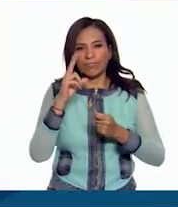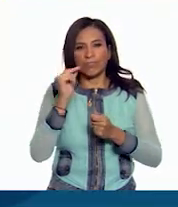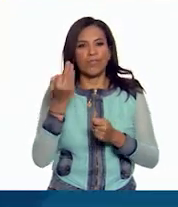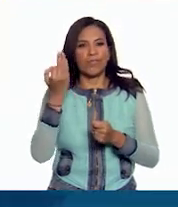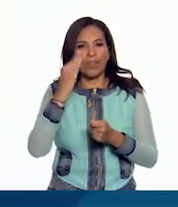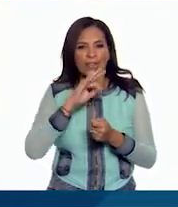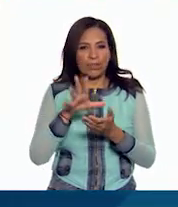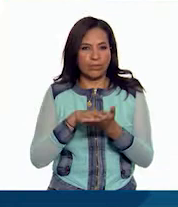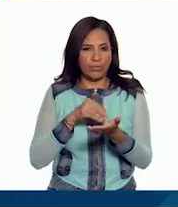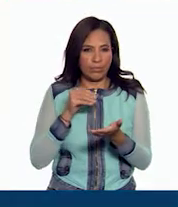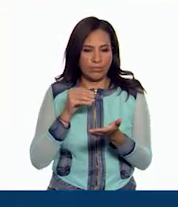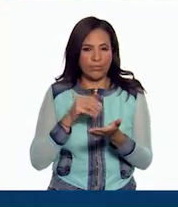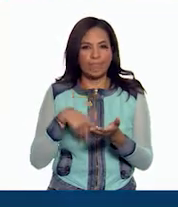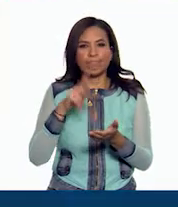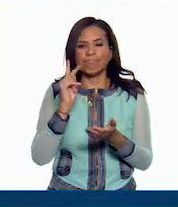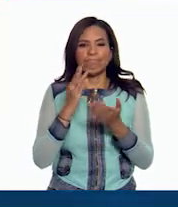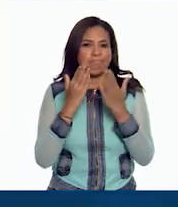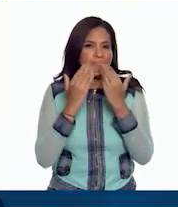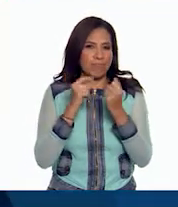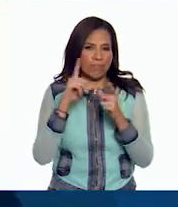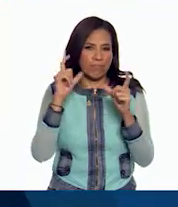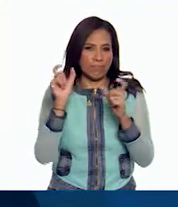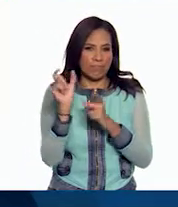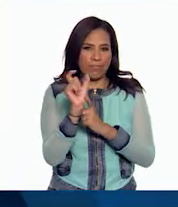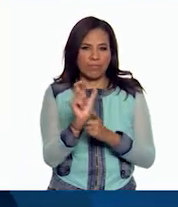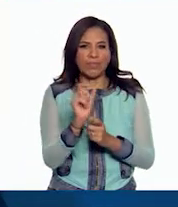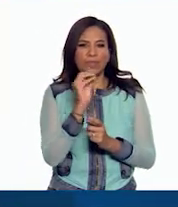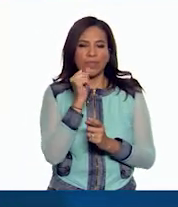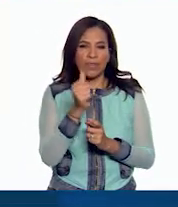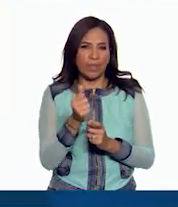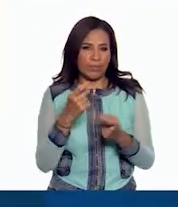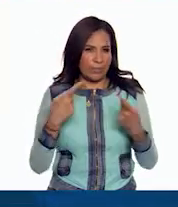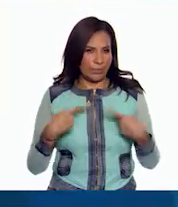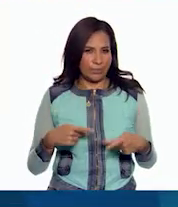falsificación, pero no tenía la fotografía de su titular.